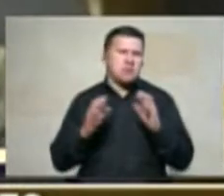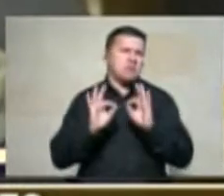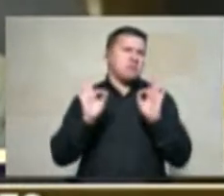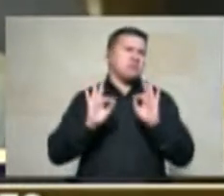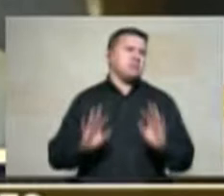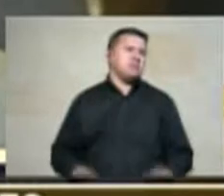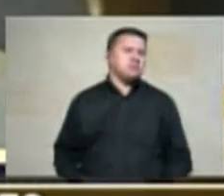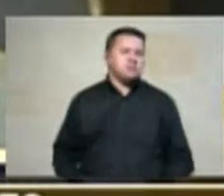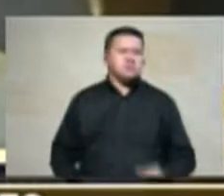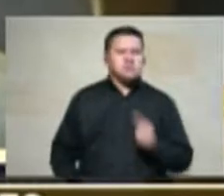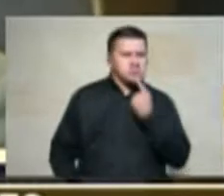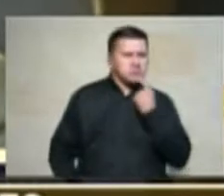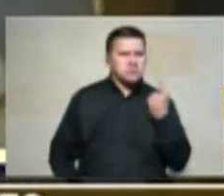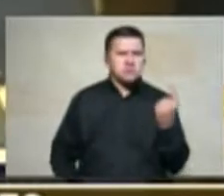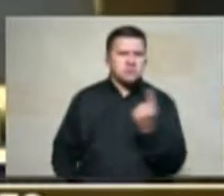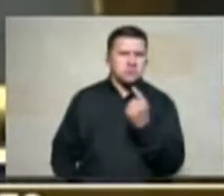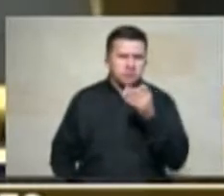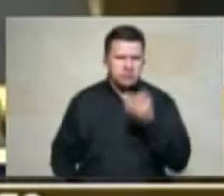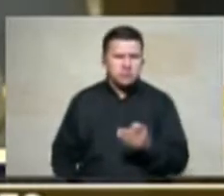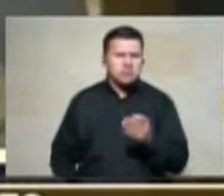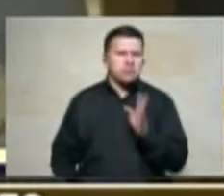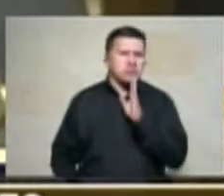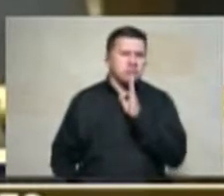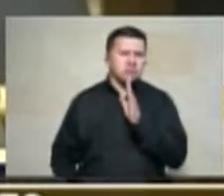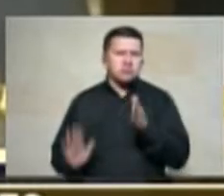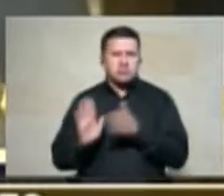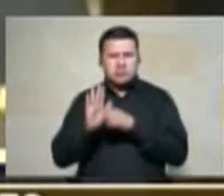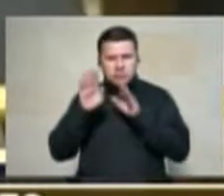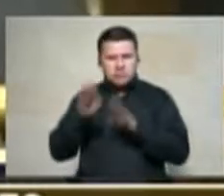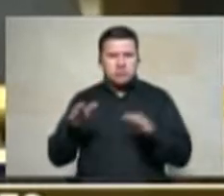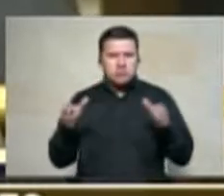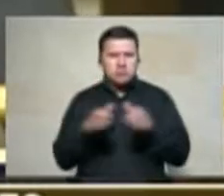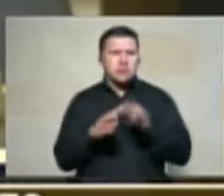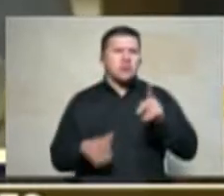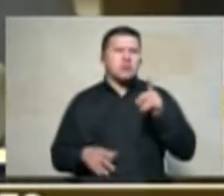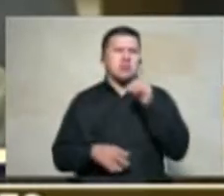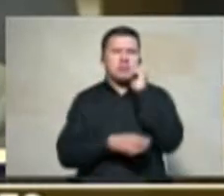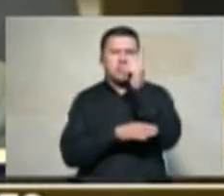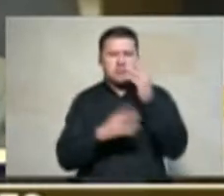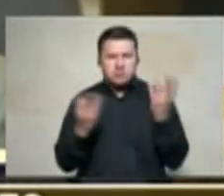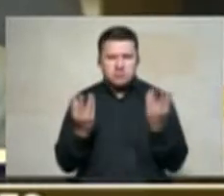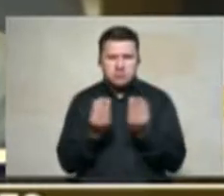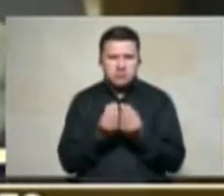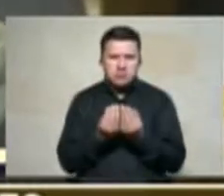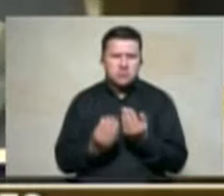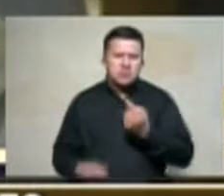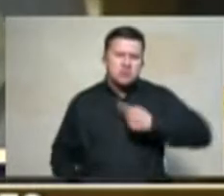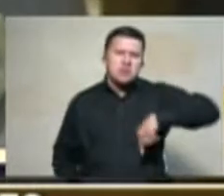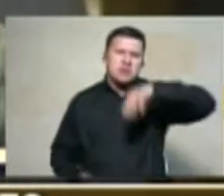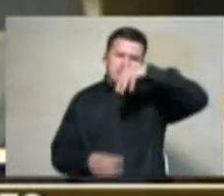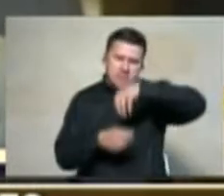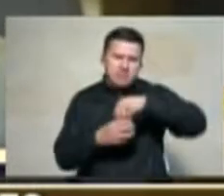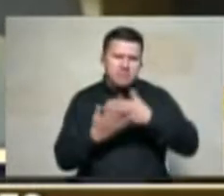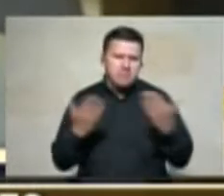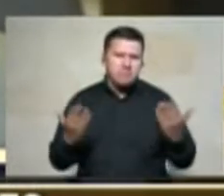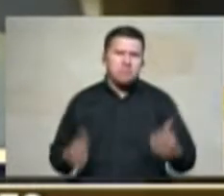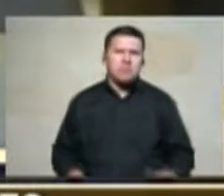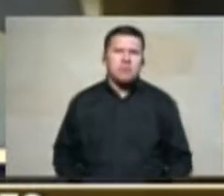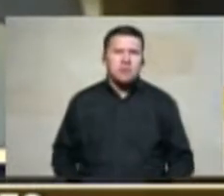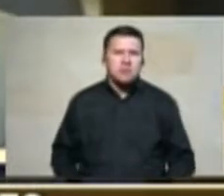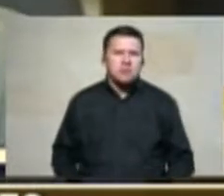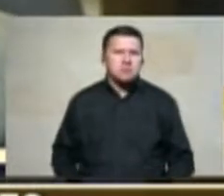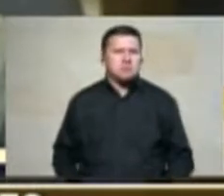aquí un ilustre representante de otro partido que nosotros estamos cerca o mucho más cercanos